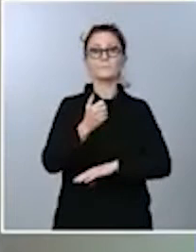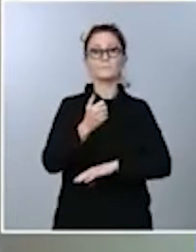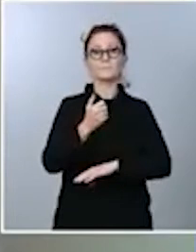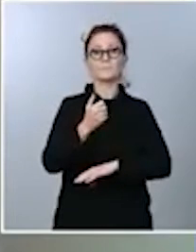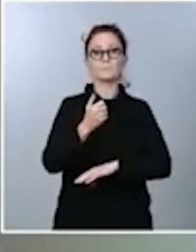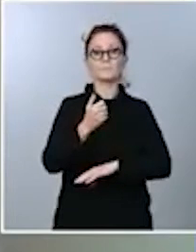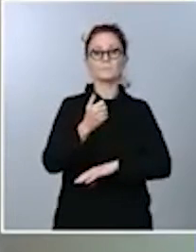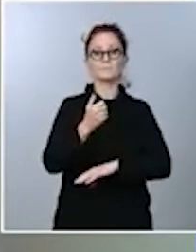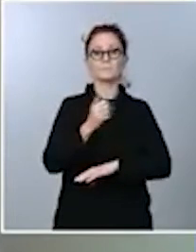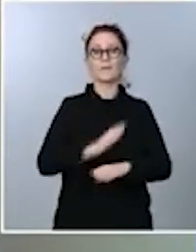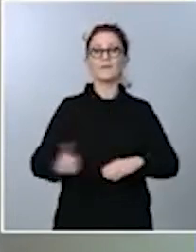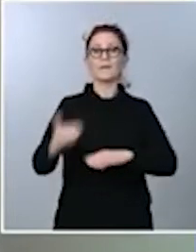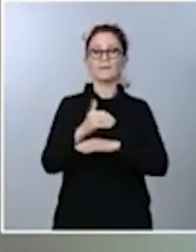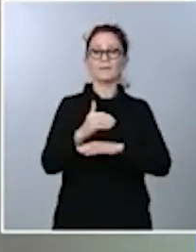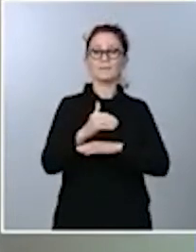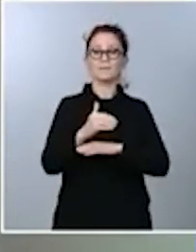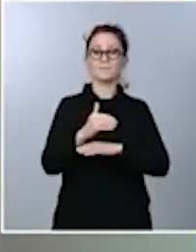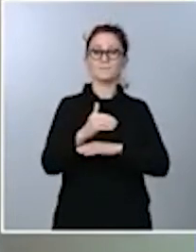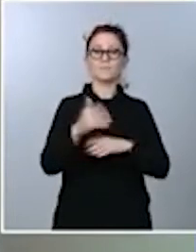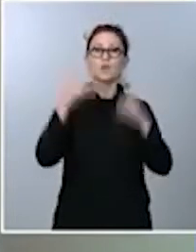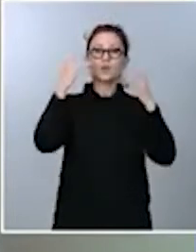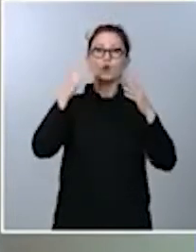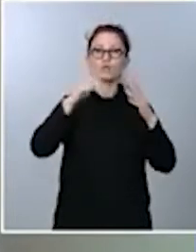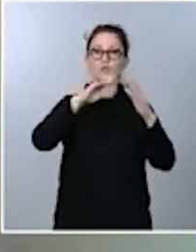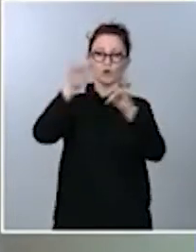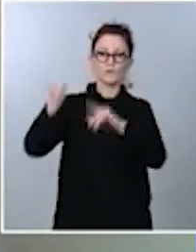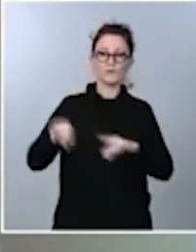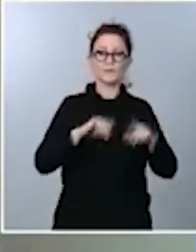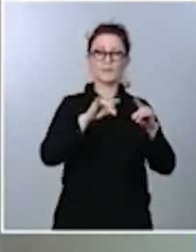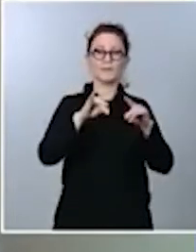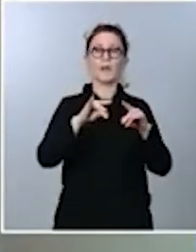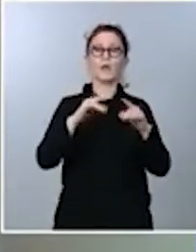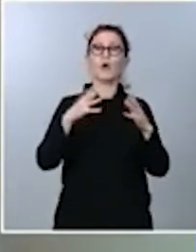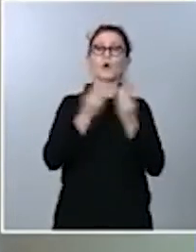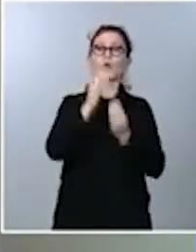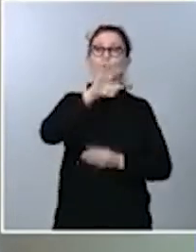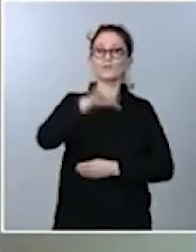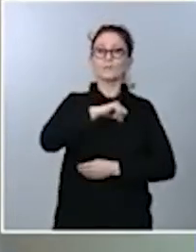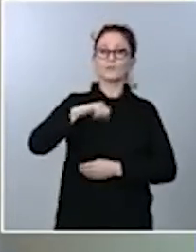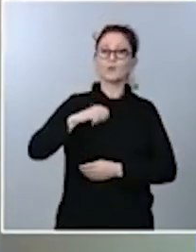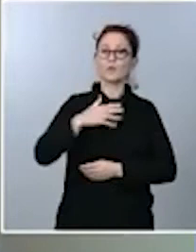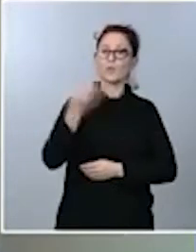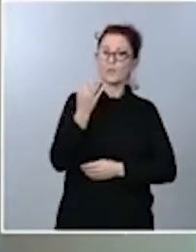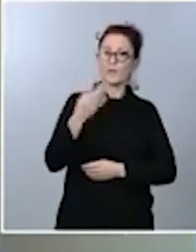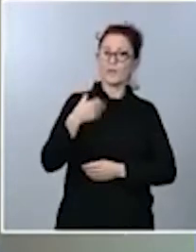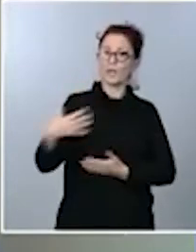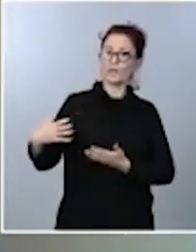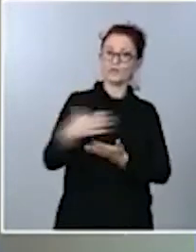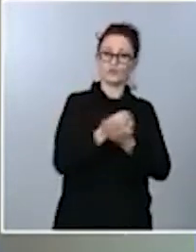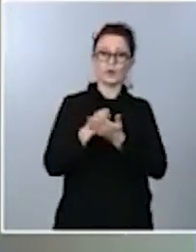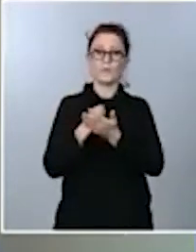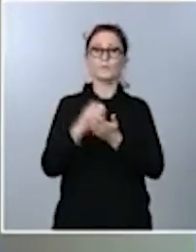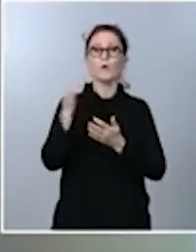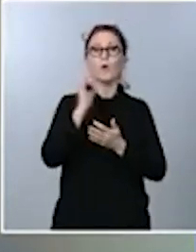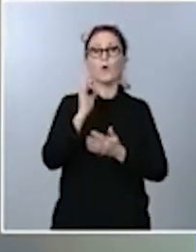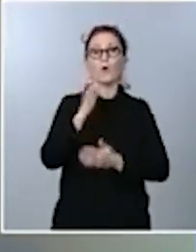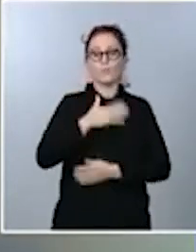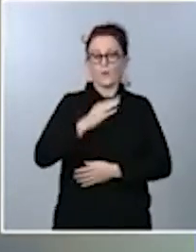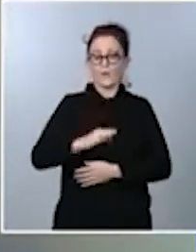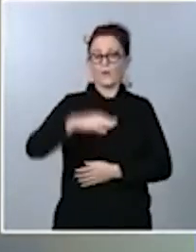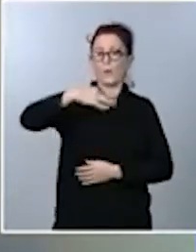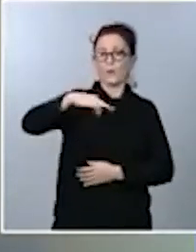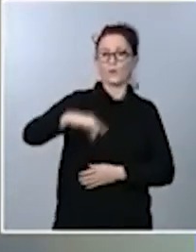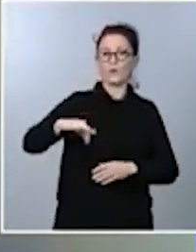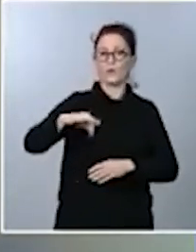Interterritorial de Salud, con todas las comunidades autónomas, o se podría aplicar solo en Madrid, que parece ser que es la comunidad